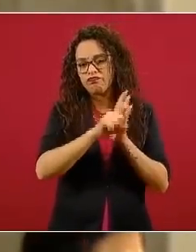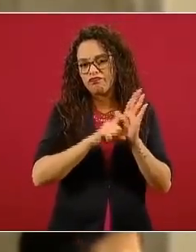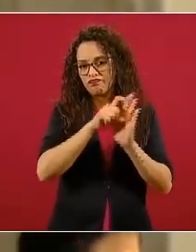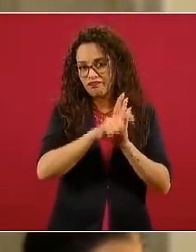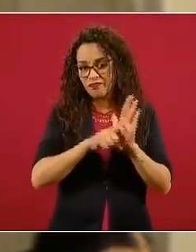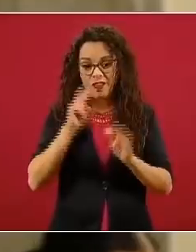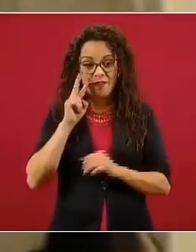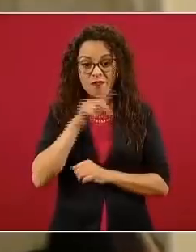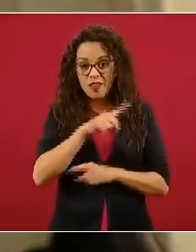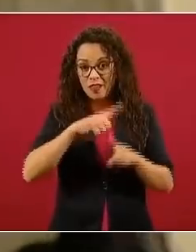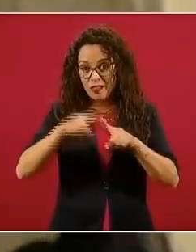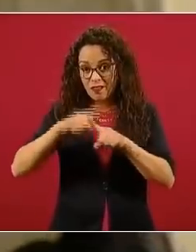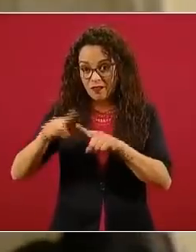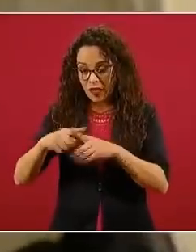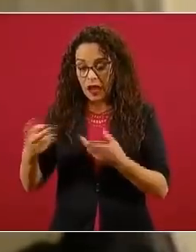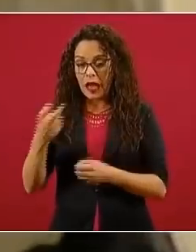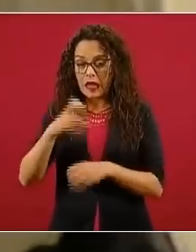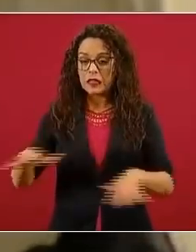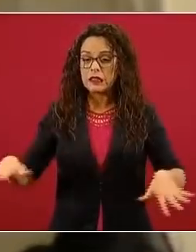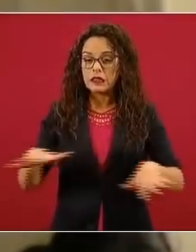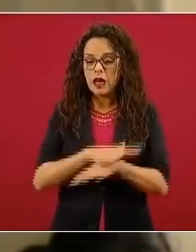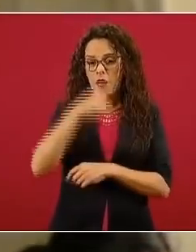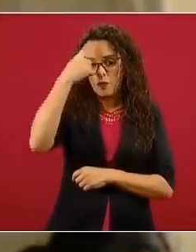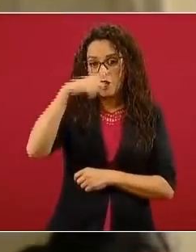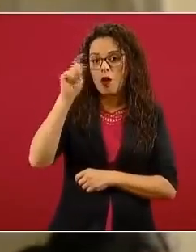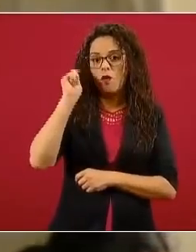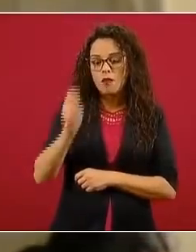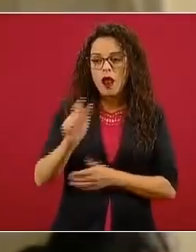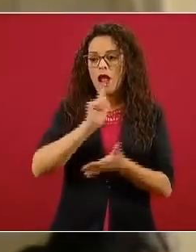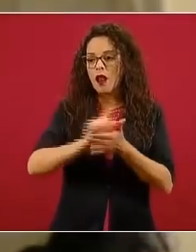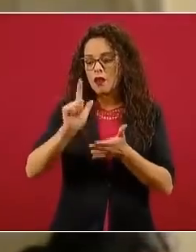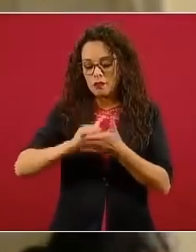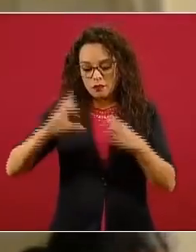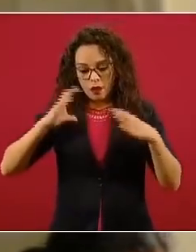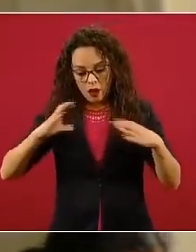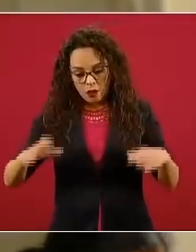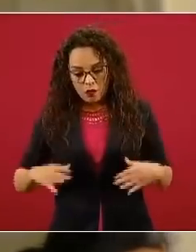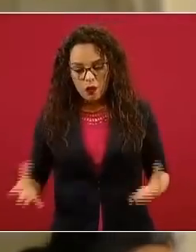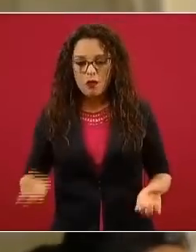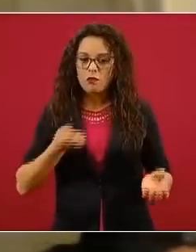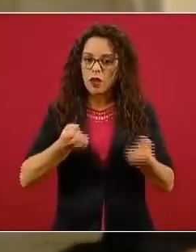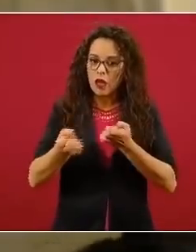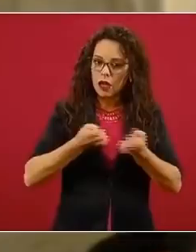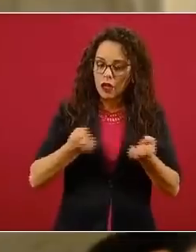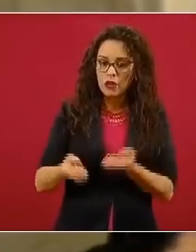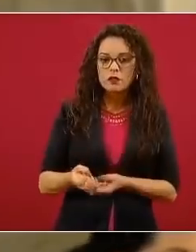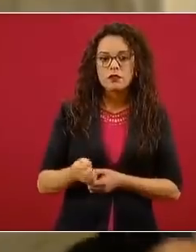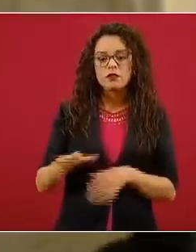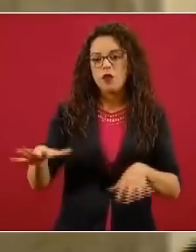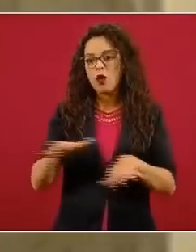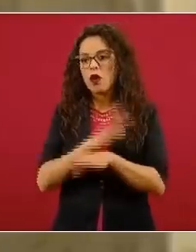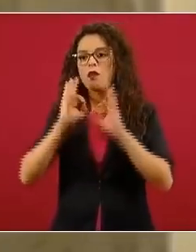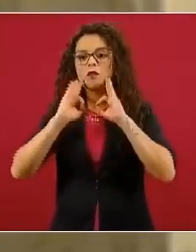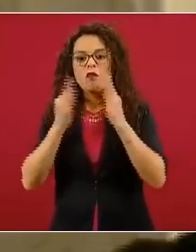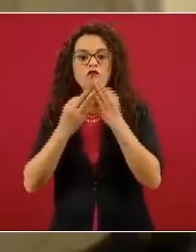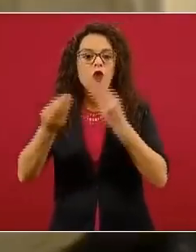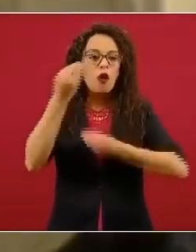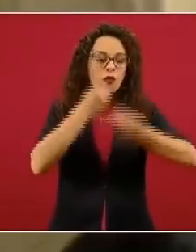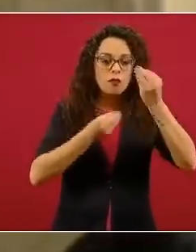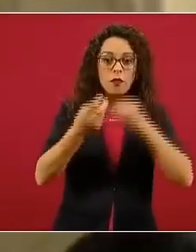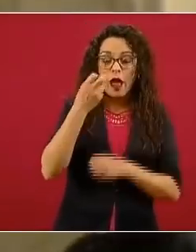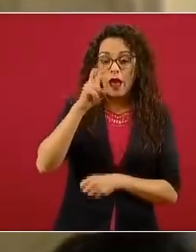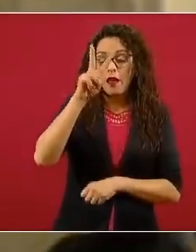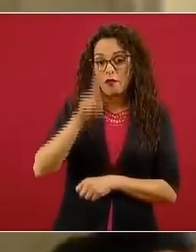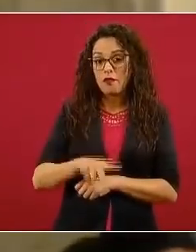Este cambio en la actividad física, en la higiene, en la alimentación, tendrá un gran impacto